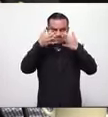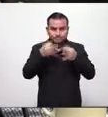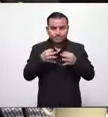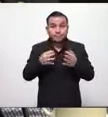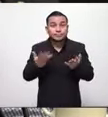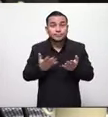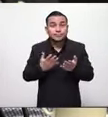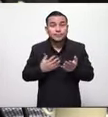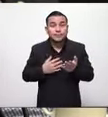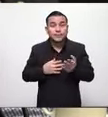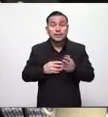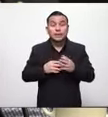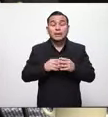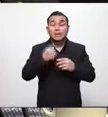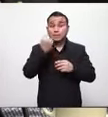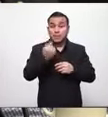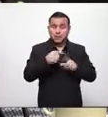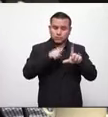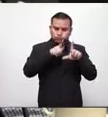como estadista